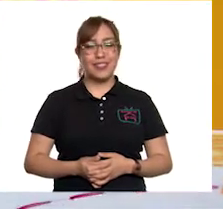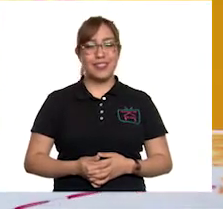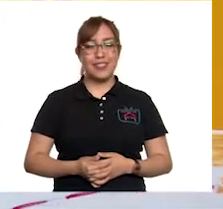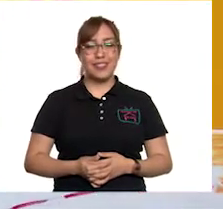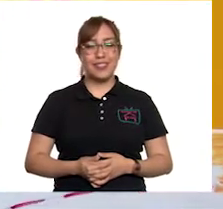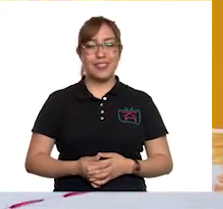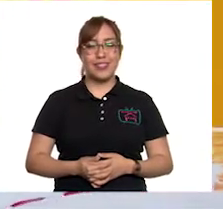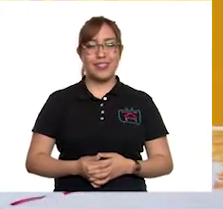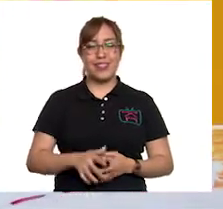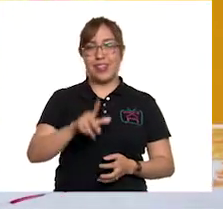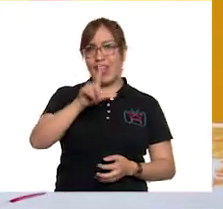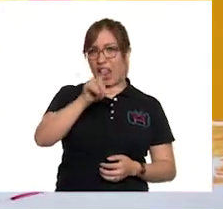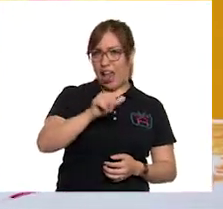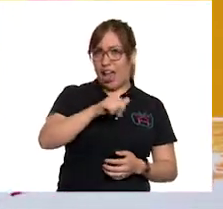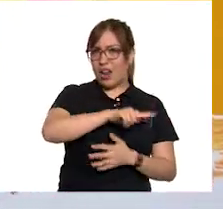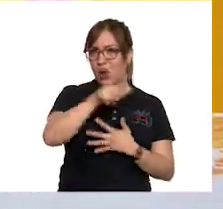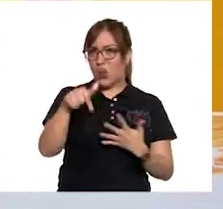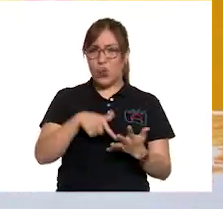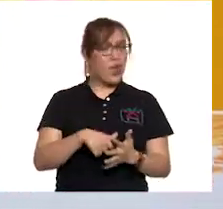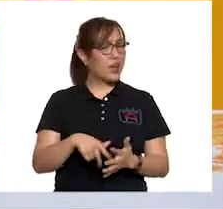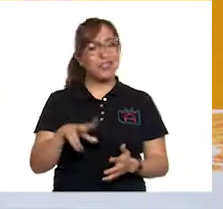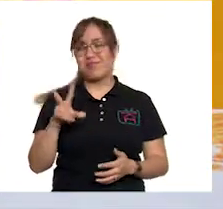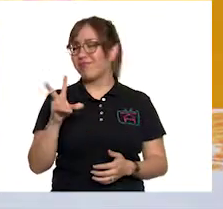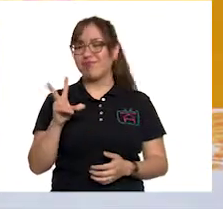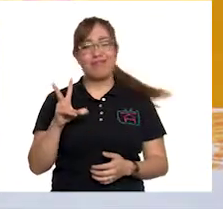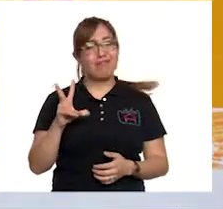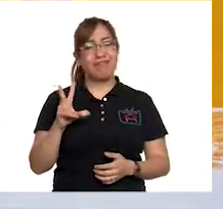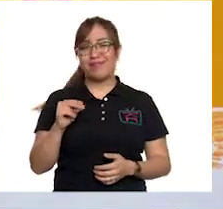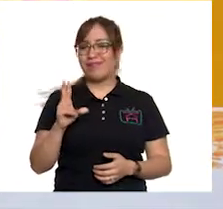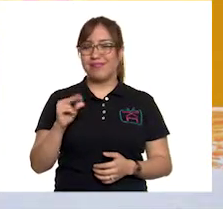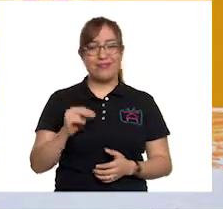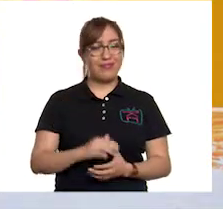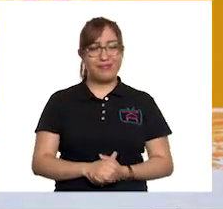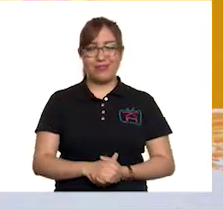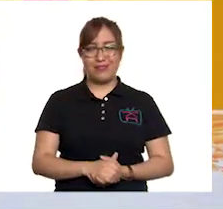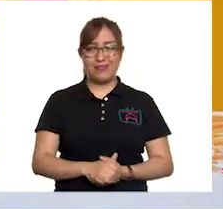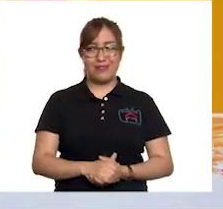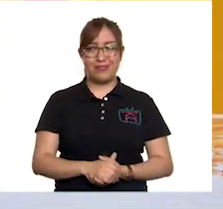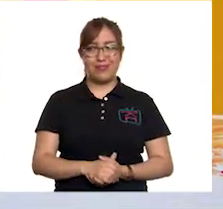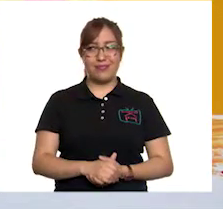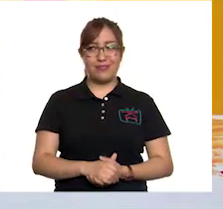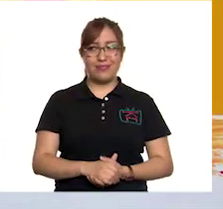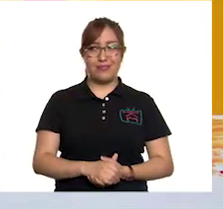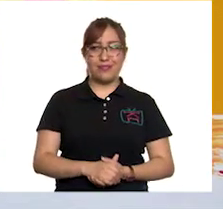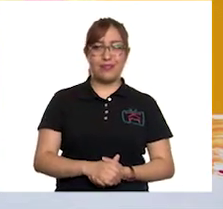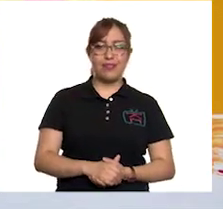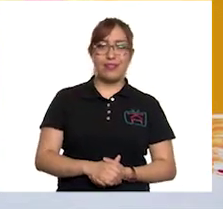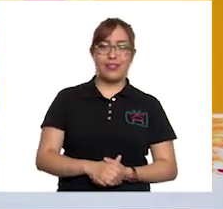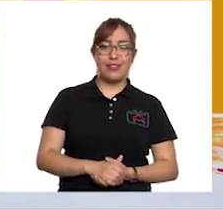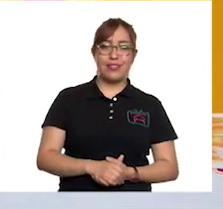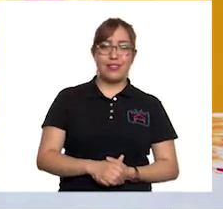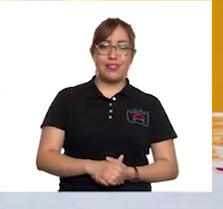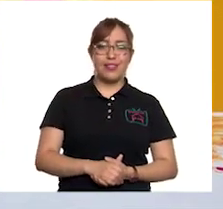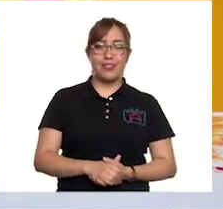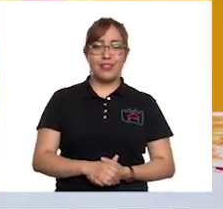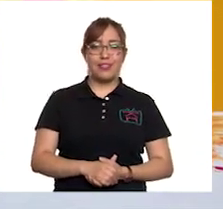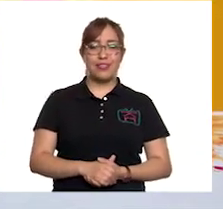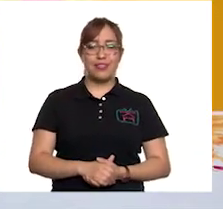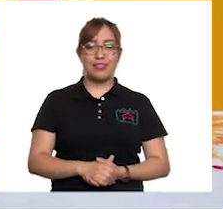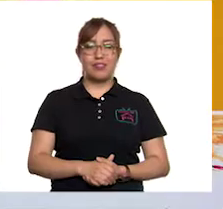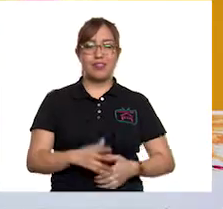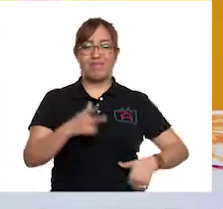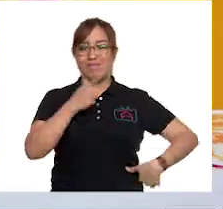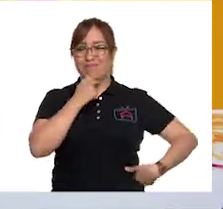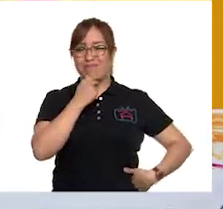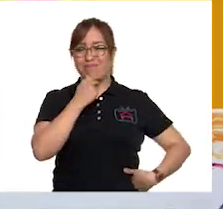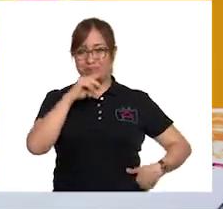No, no podría ser. No, estaría raro. A ver, otra. Ah, sí. La necesidad. No, creo